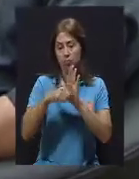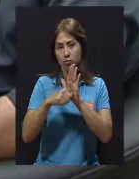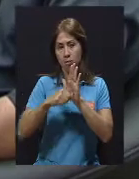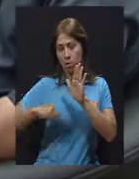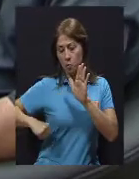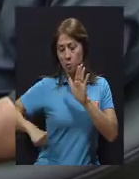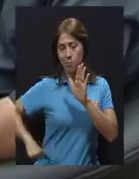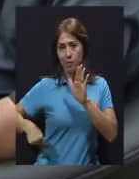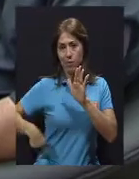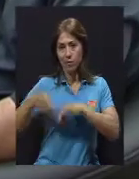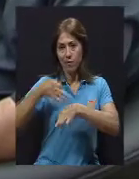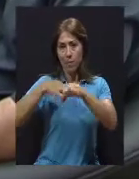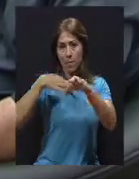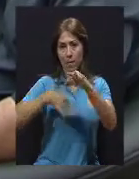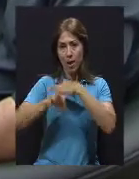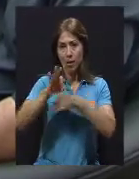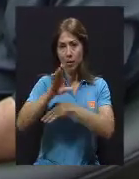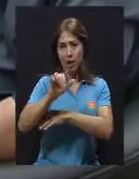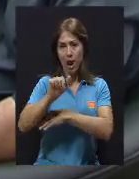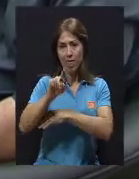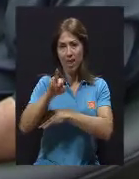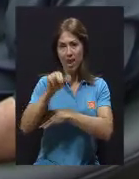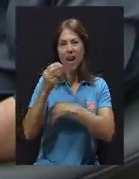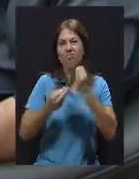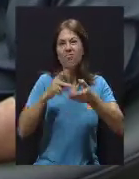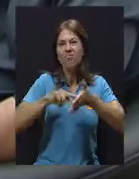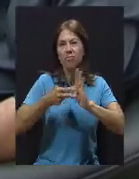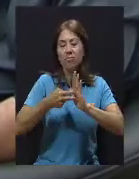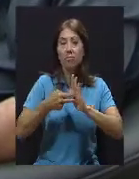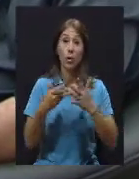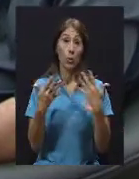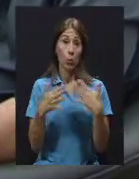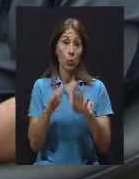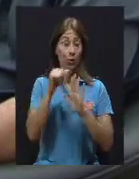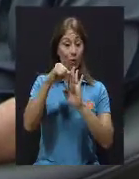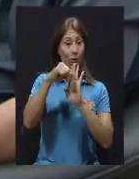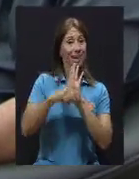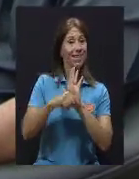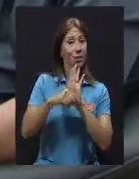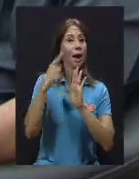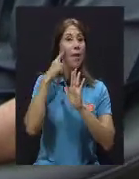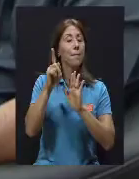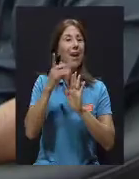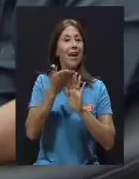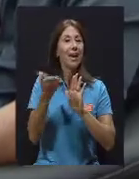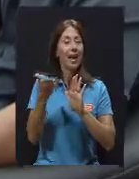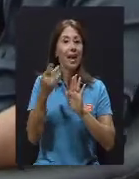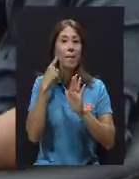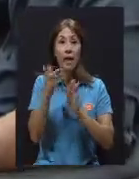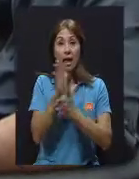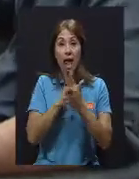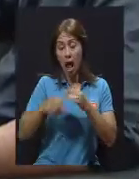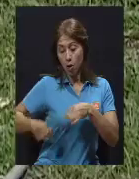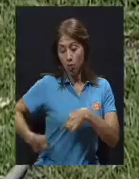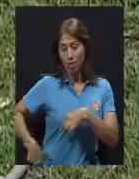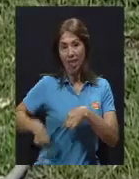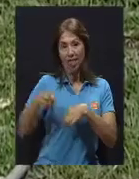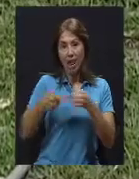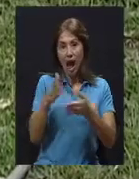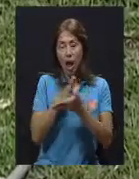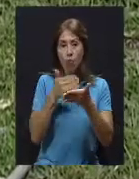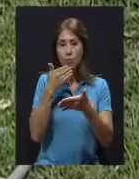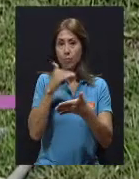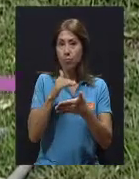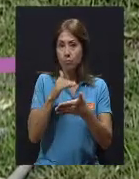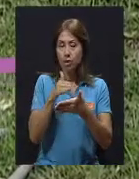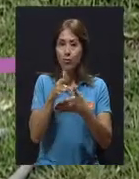reemplazo de cadera? Bueno, el reemplazo total de cadera es una cirugía para sustituir una articulación dañada para